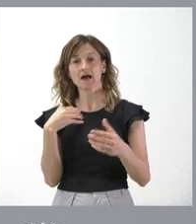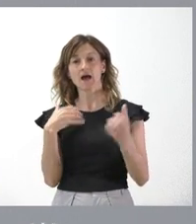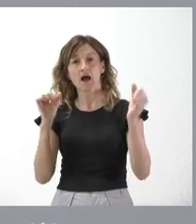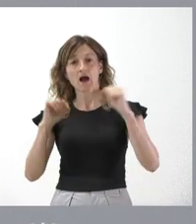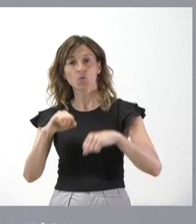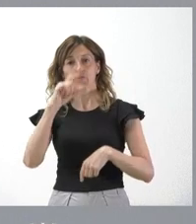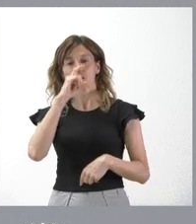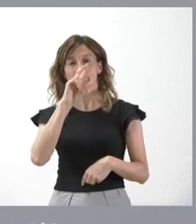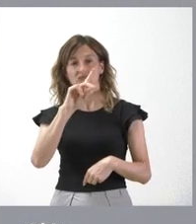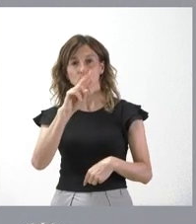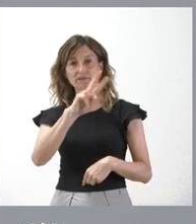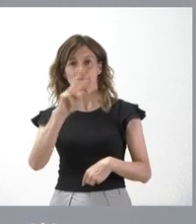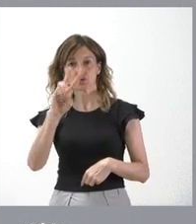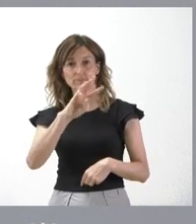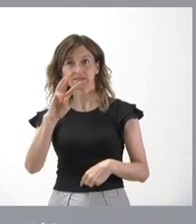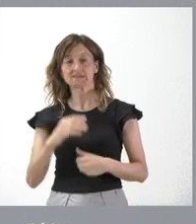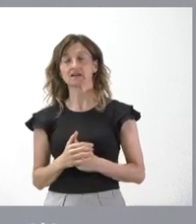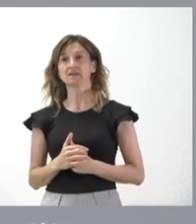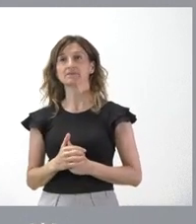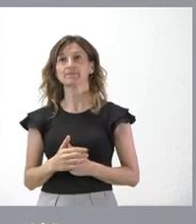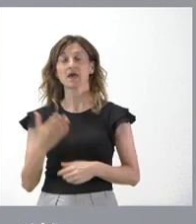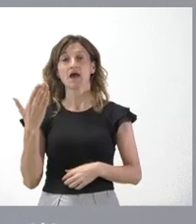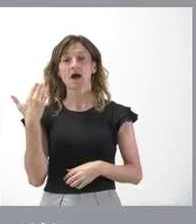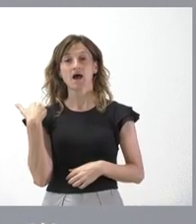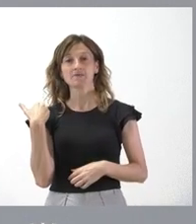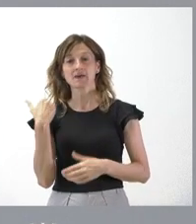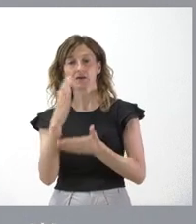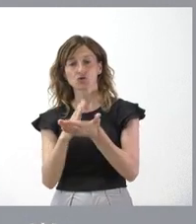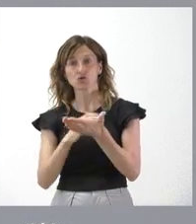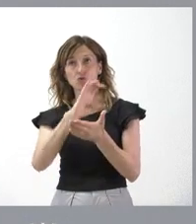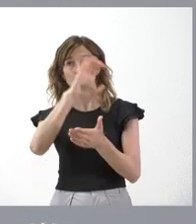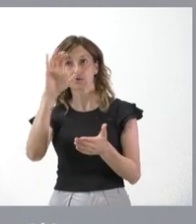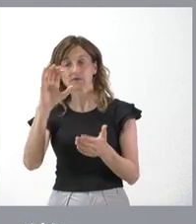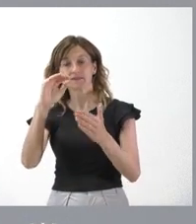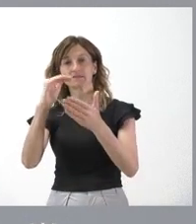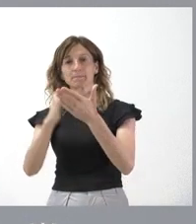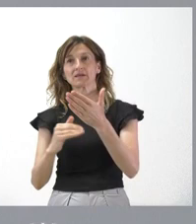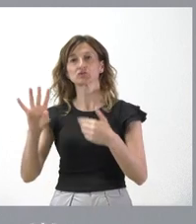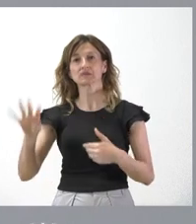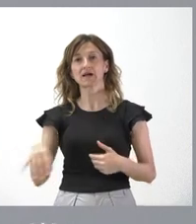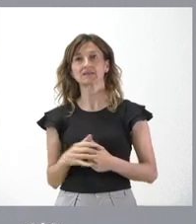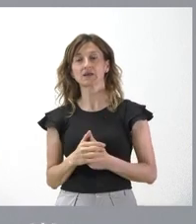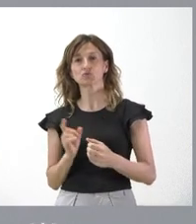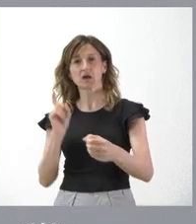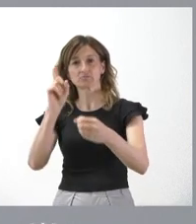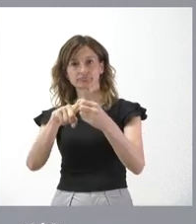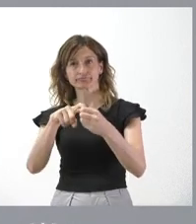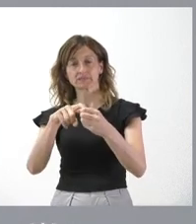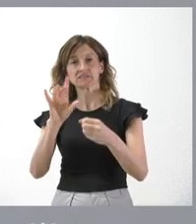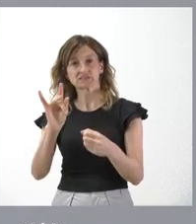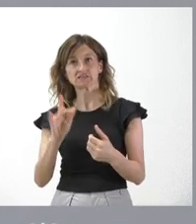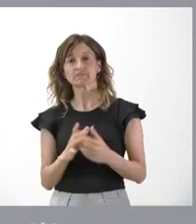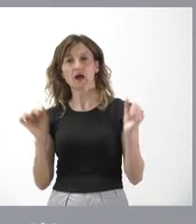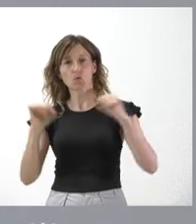21, 22 y 23. El día de ayer también todas las comunidades autónomas, a excepción de Cataluña, nos sumamos también a ese